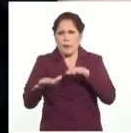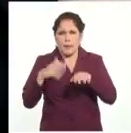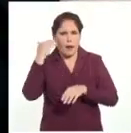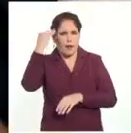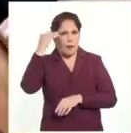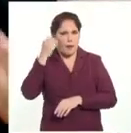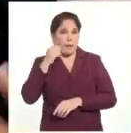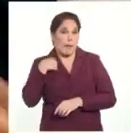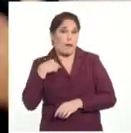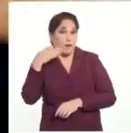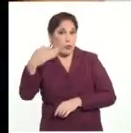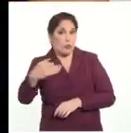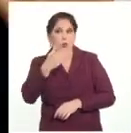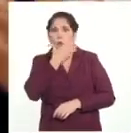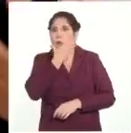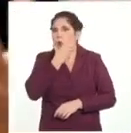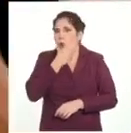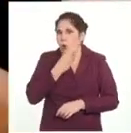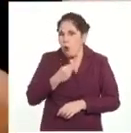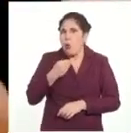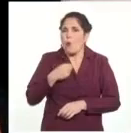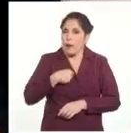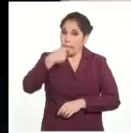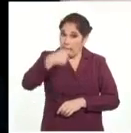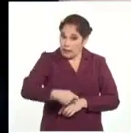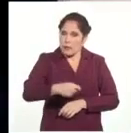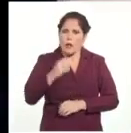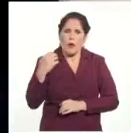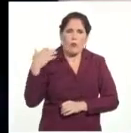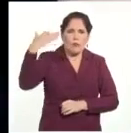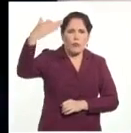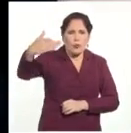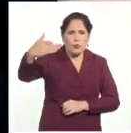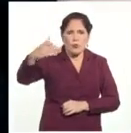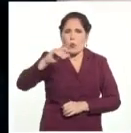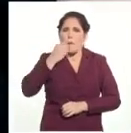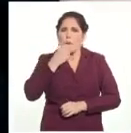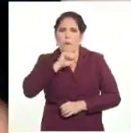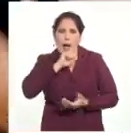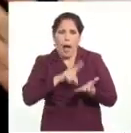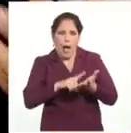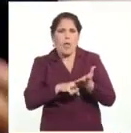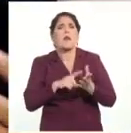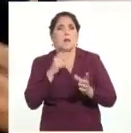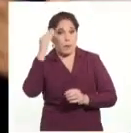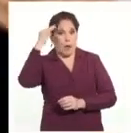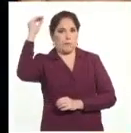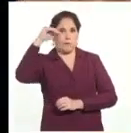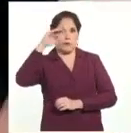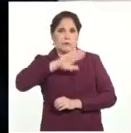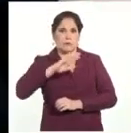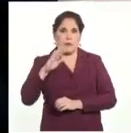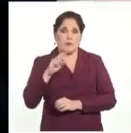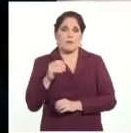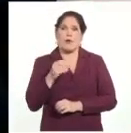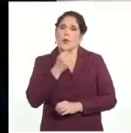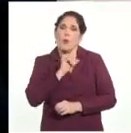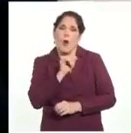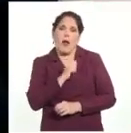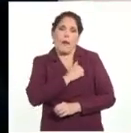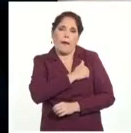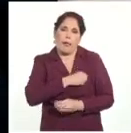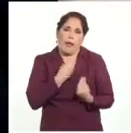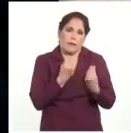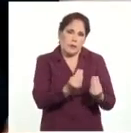padre y siente la posibilidad de intercambiar con sus hijos los afectos.